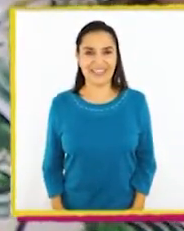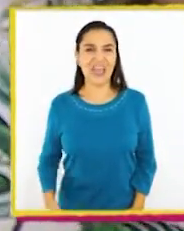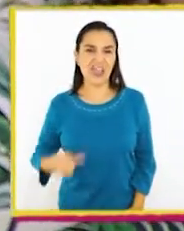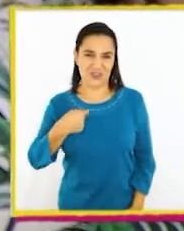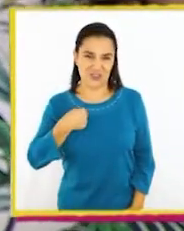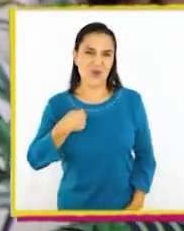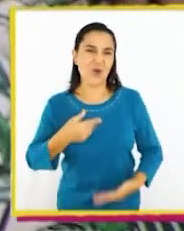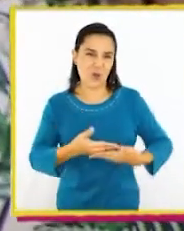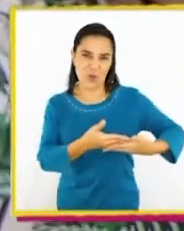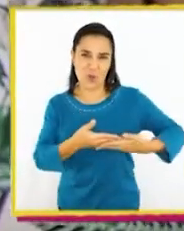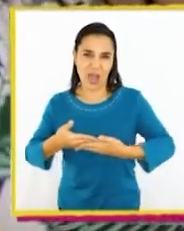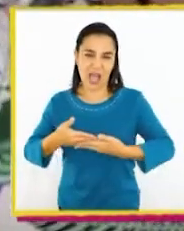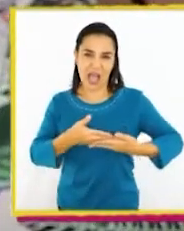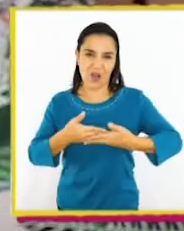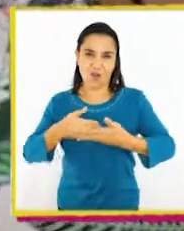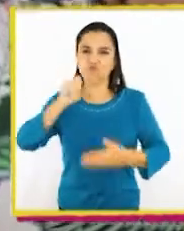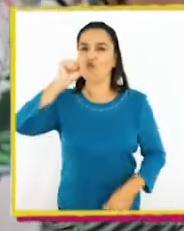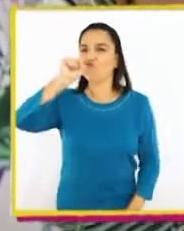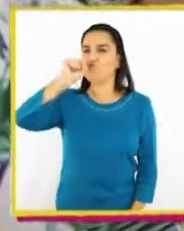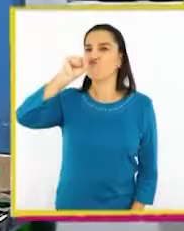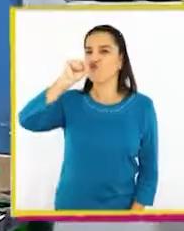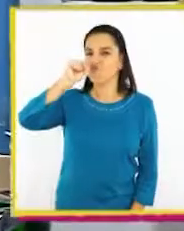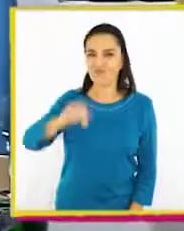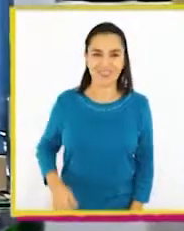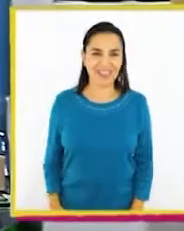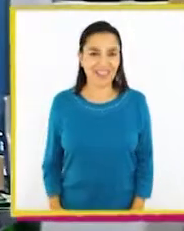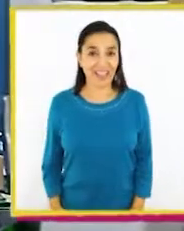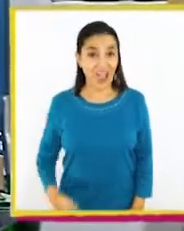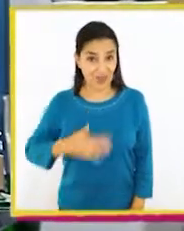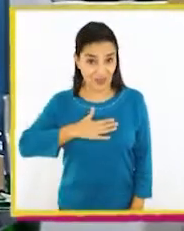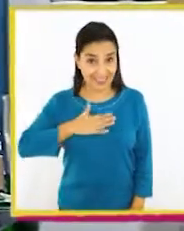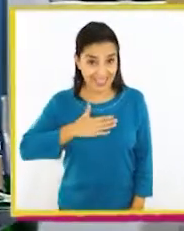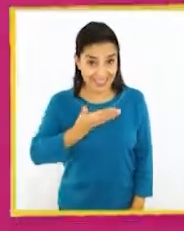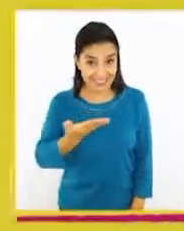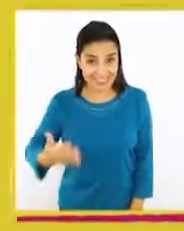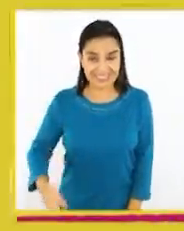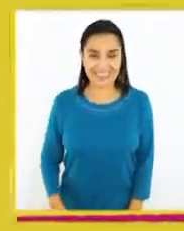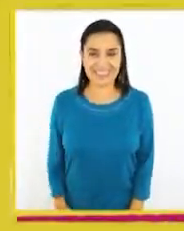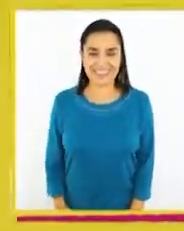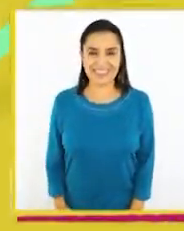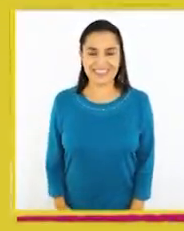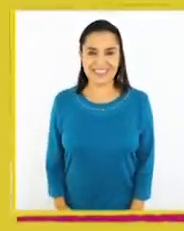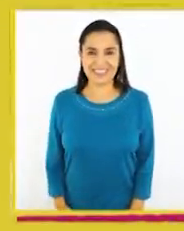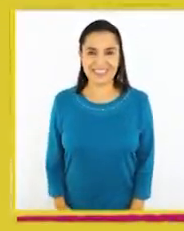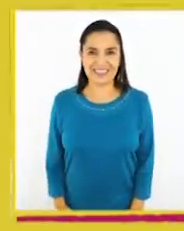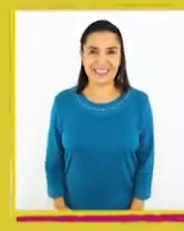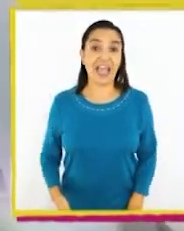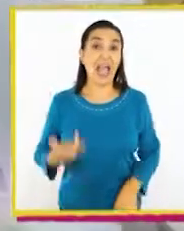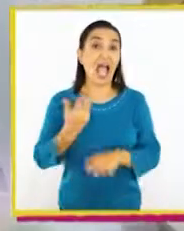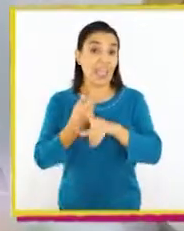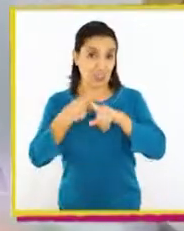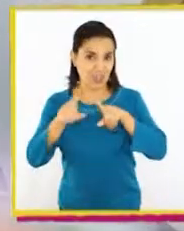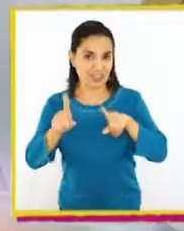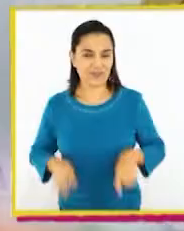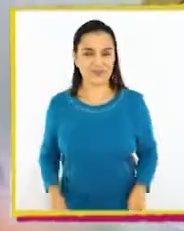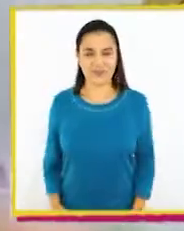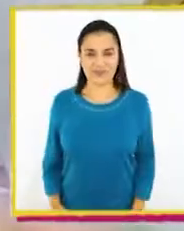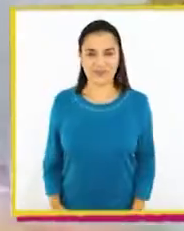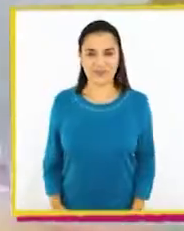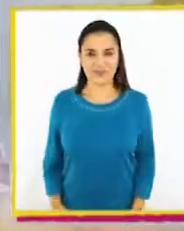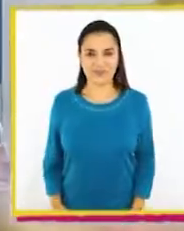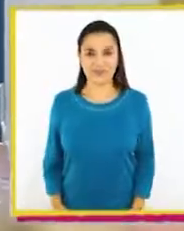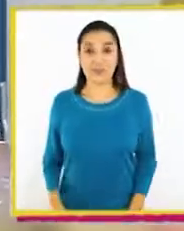aparezco cuando era guaguita tomando mamadera. ¿Me gusta? Bueno, tengo algo más.